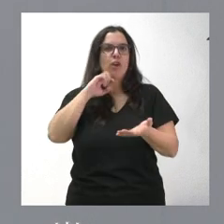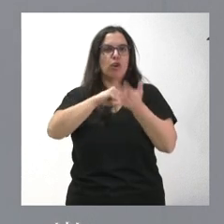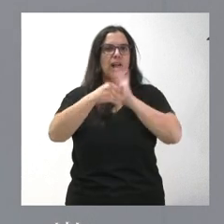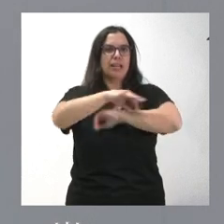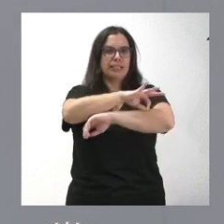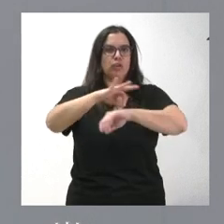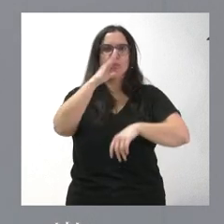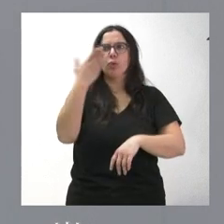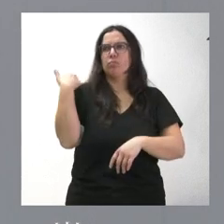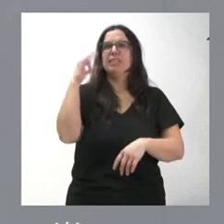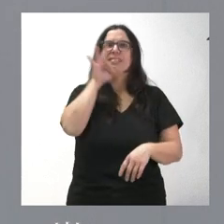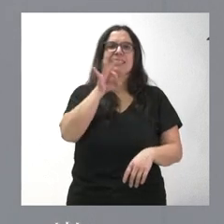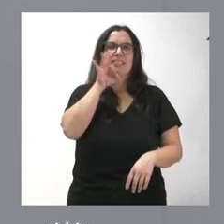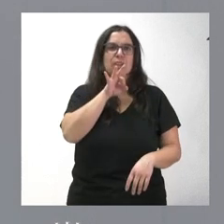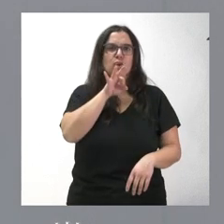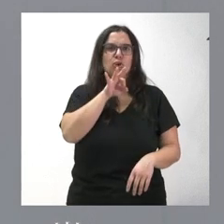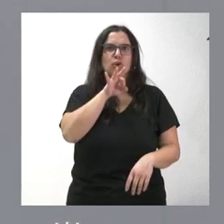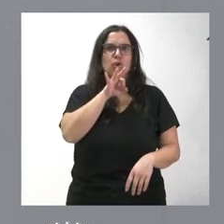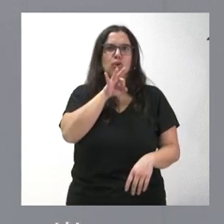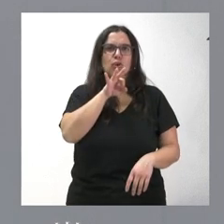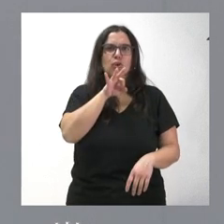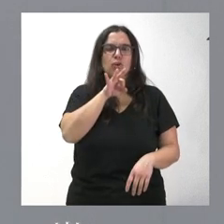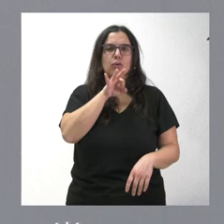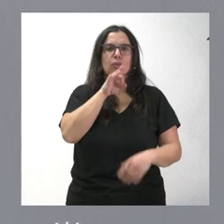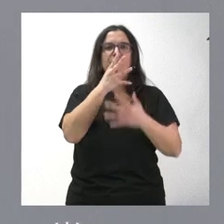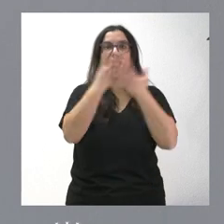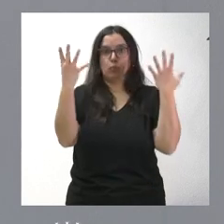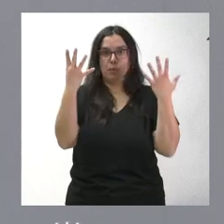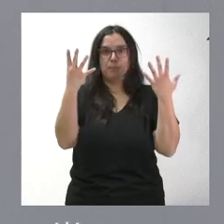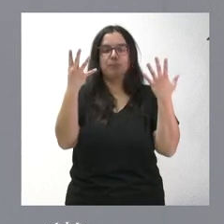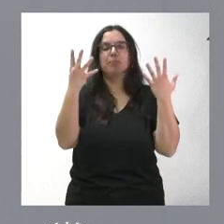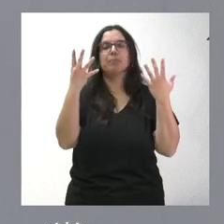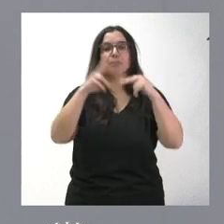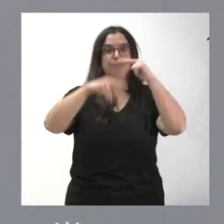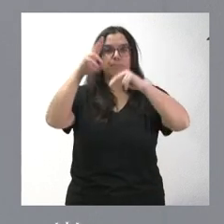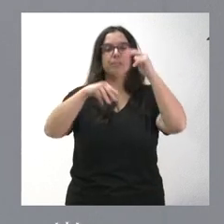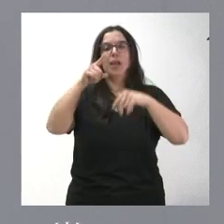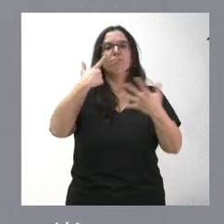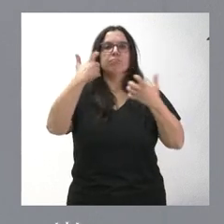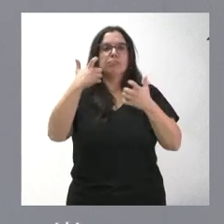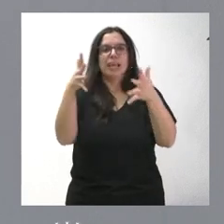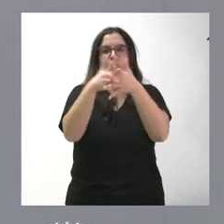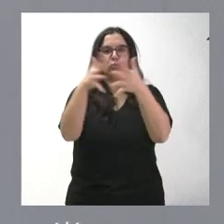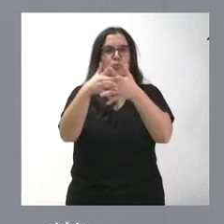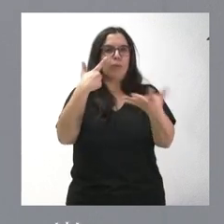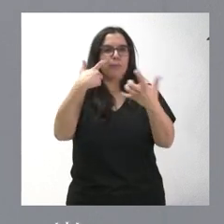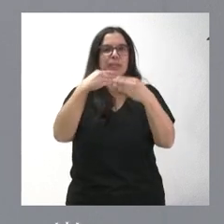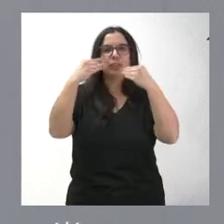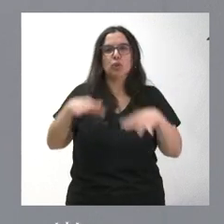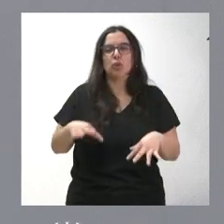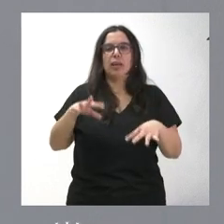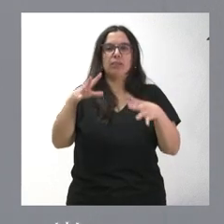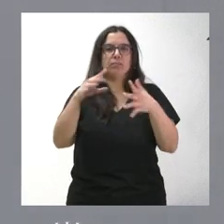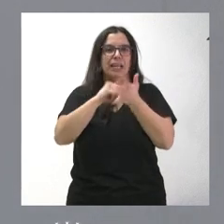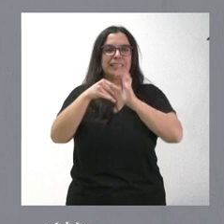data del siglo XIX y destaca por su estructura histórica en materia de